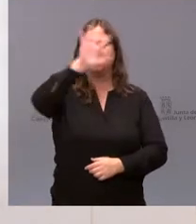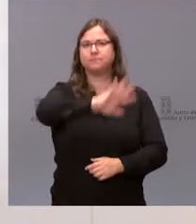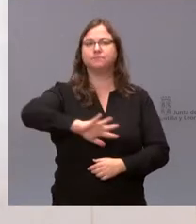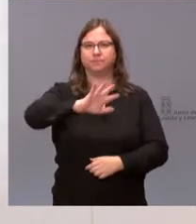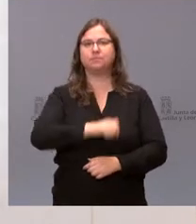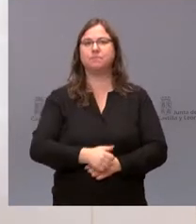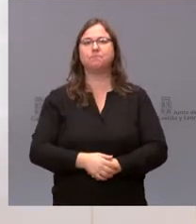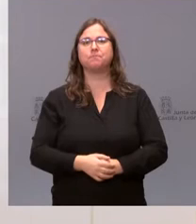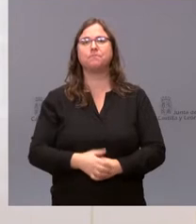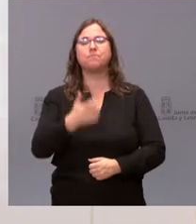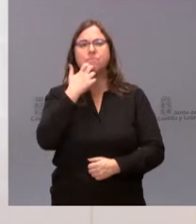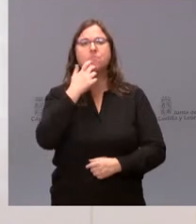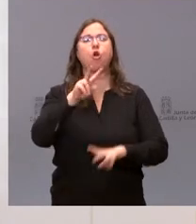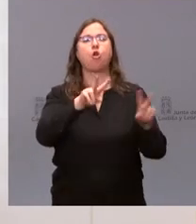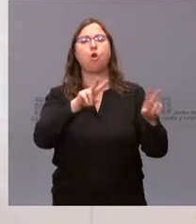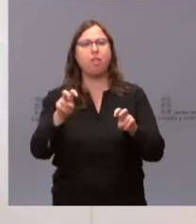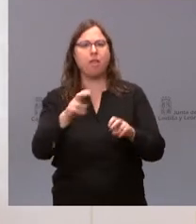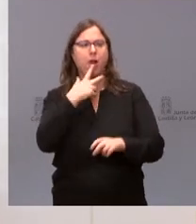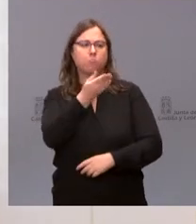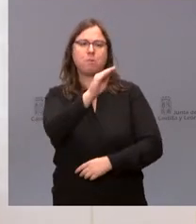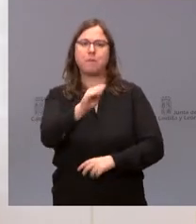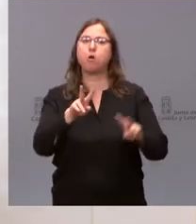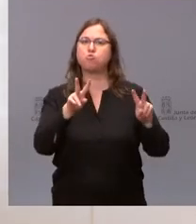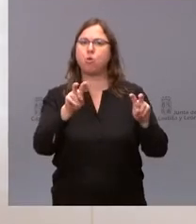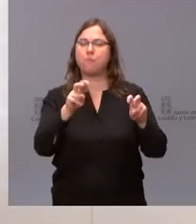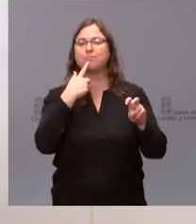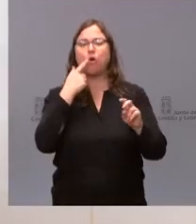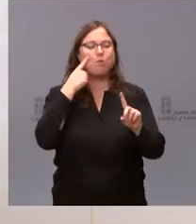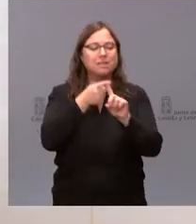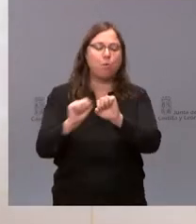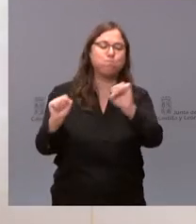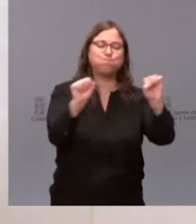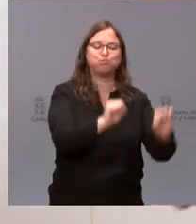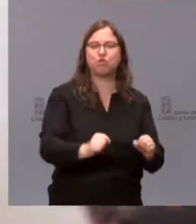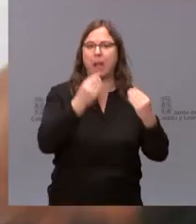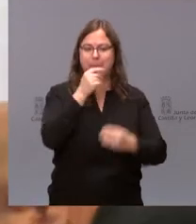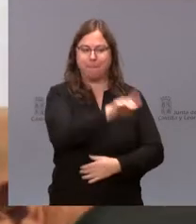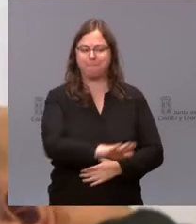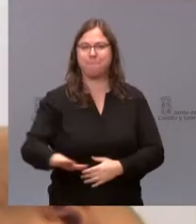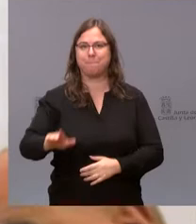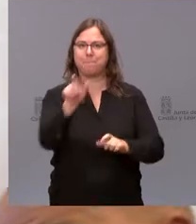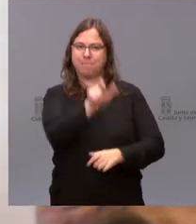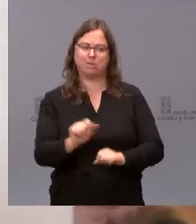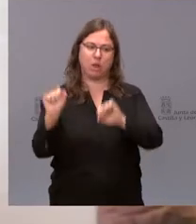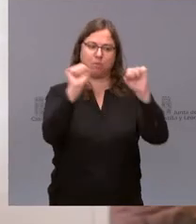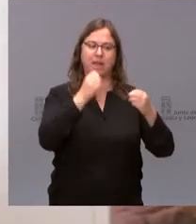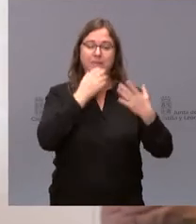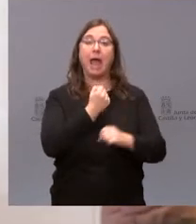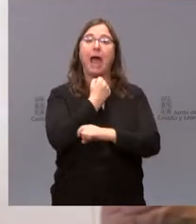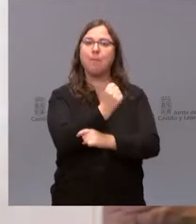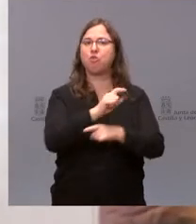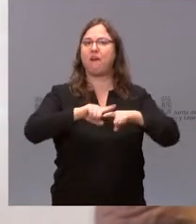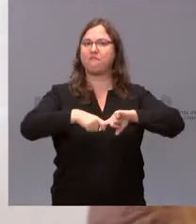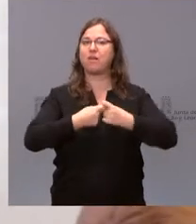vamos a mejorar con novedades para proteger mejor a las personas, para apoyar a las familias, en